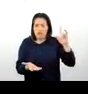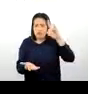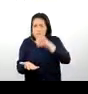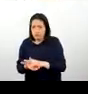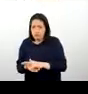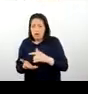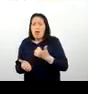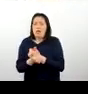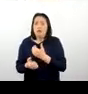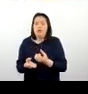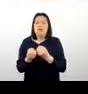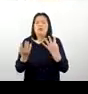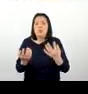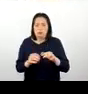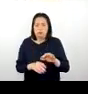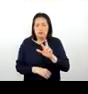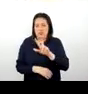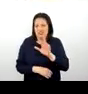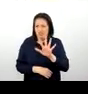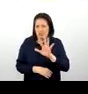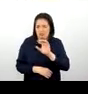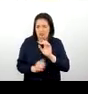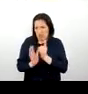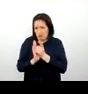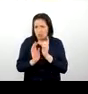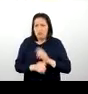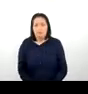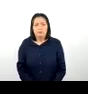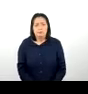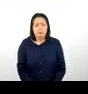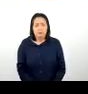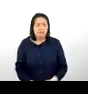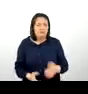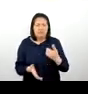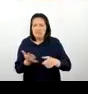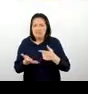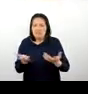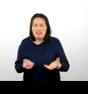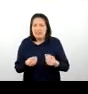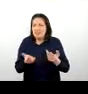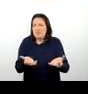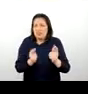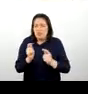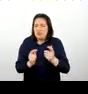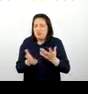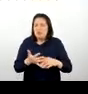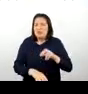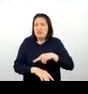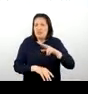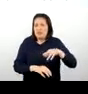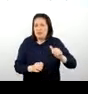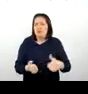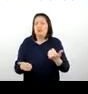Ayacucho, es de aproximadamente 35 minutos. ¿Cuál es la oferta turística que se tiene a nivel de la región ya